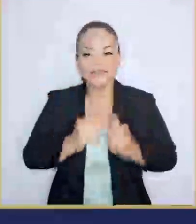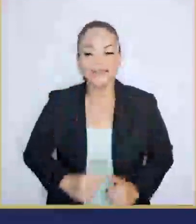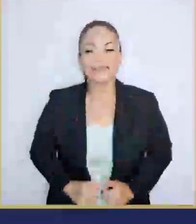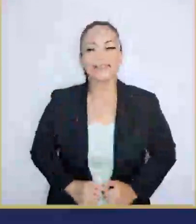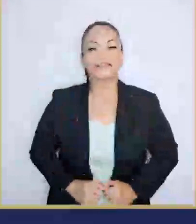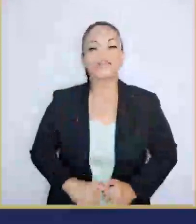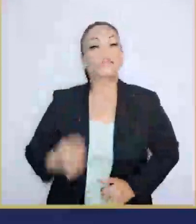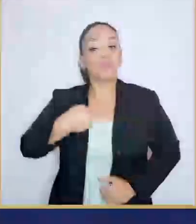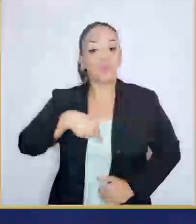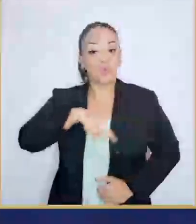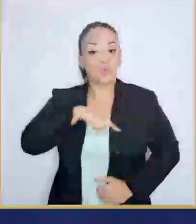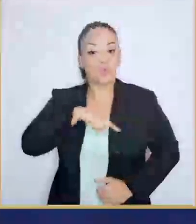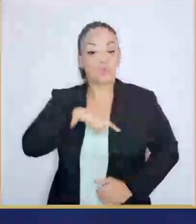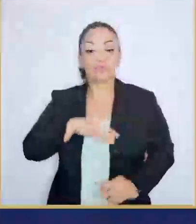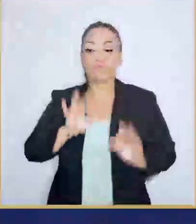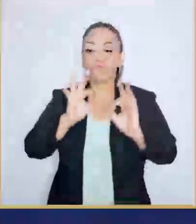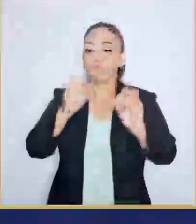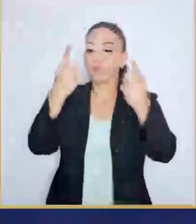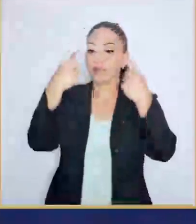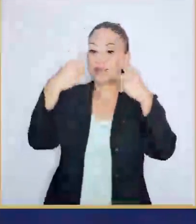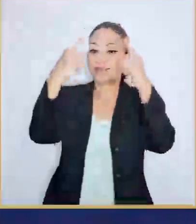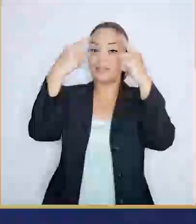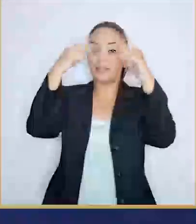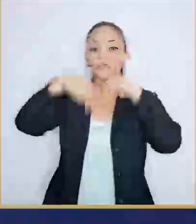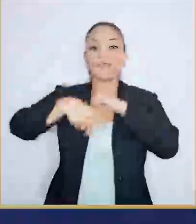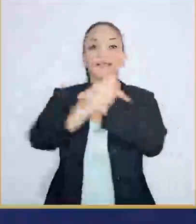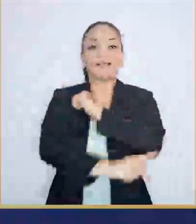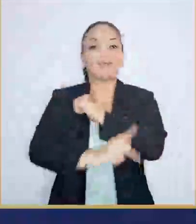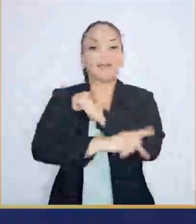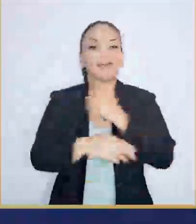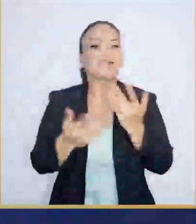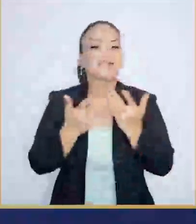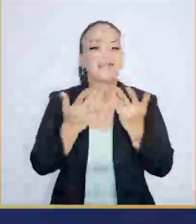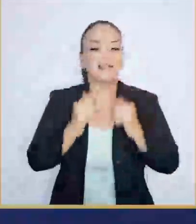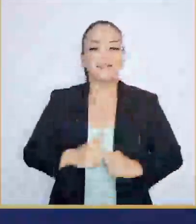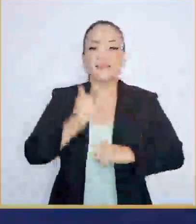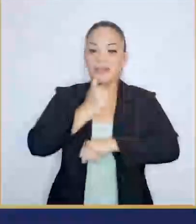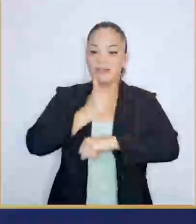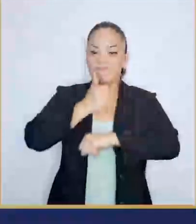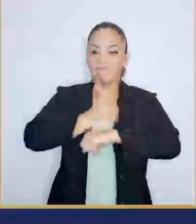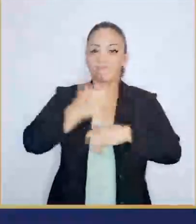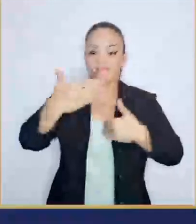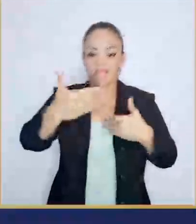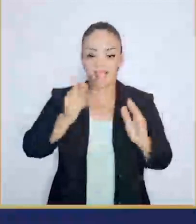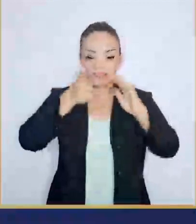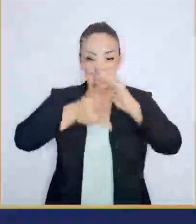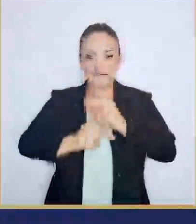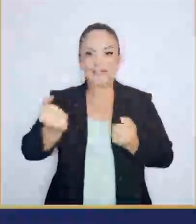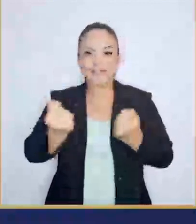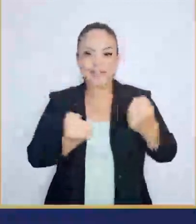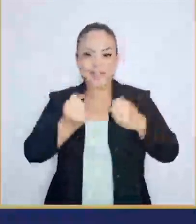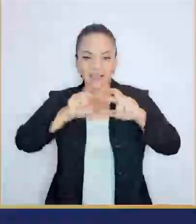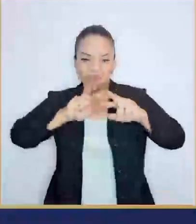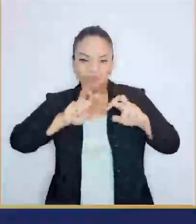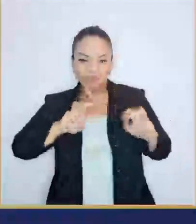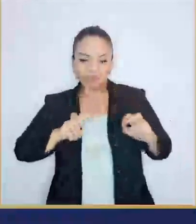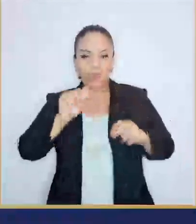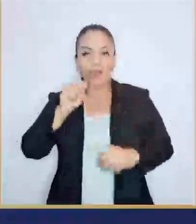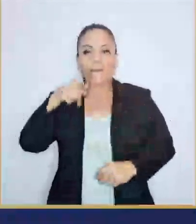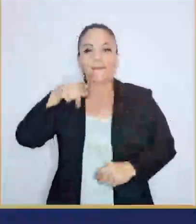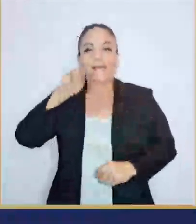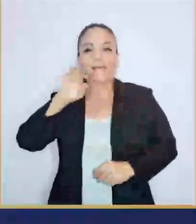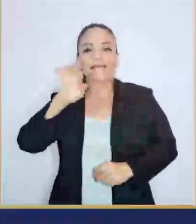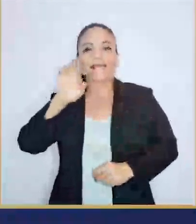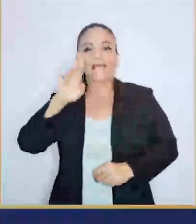Compatriotas, hemos sido exisosos como país colocando escáneres en el puerto de